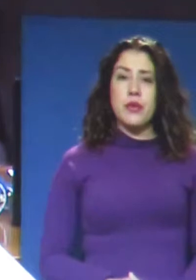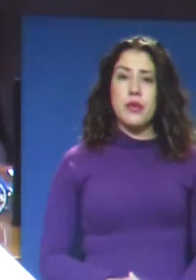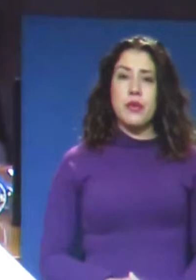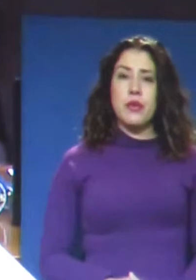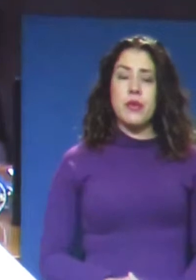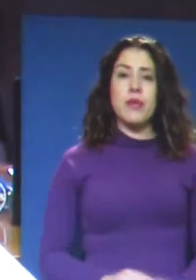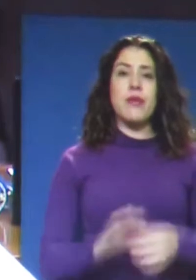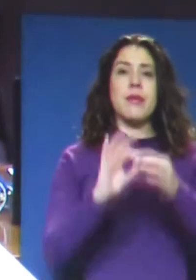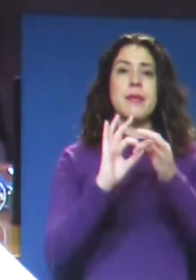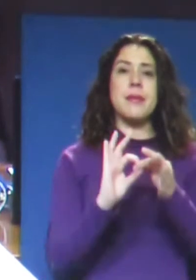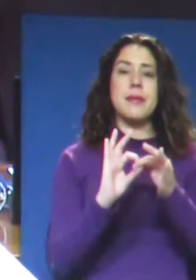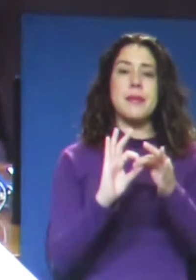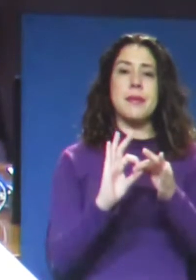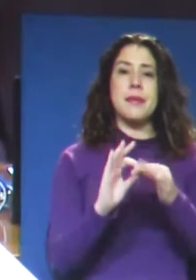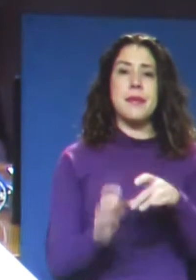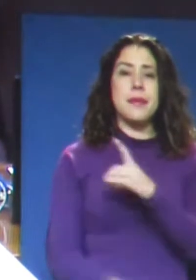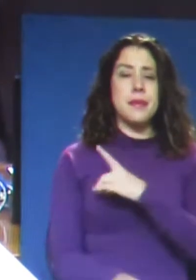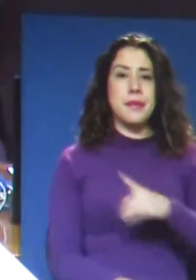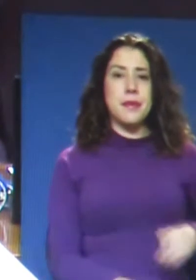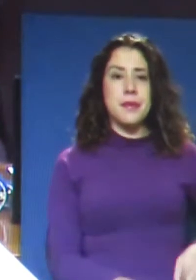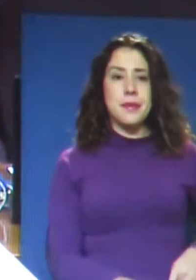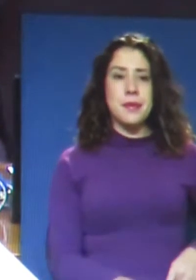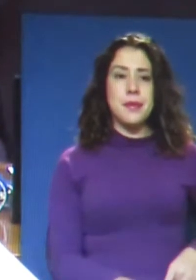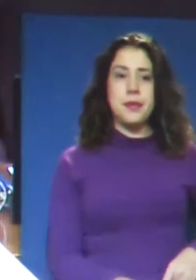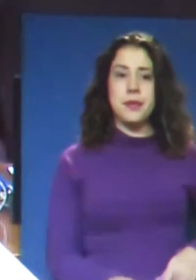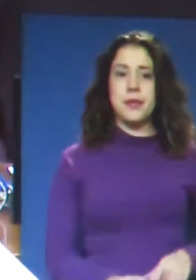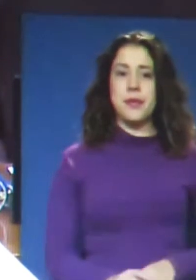Gracias, diputado Enrique Fabricien Berger.